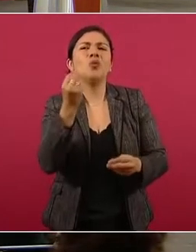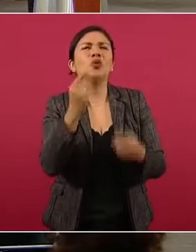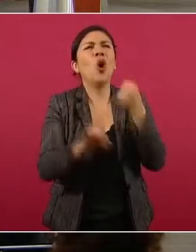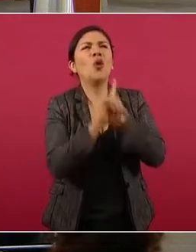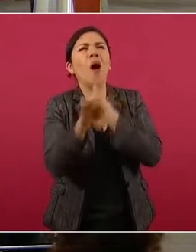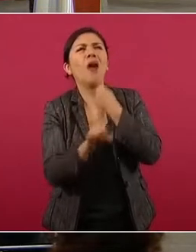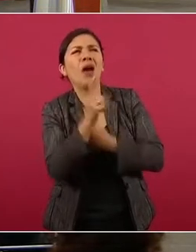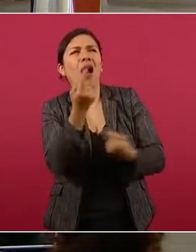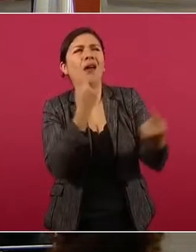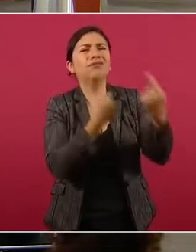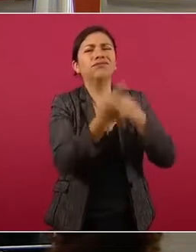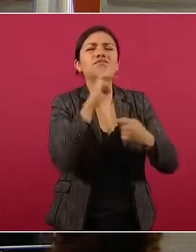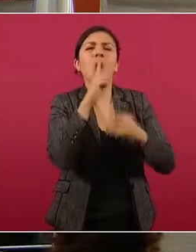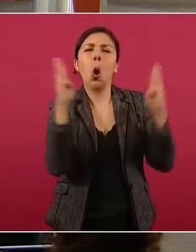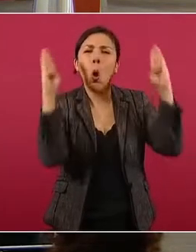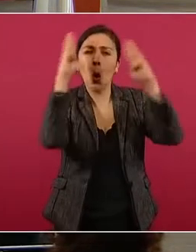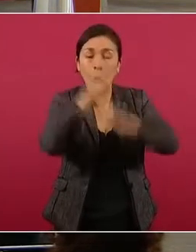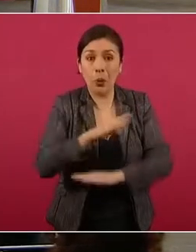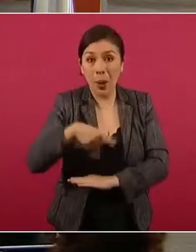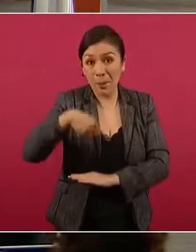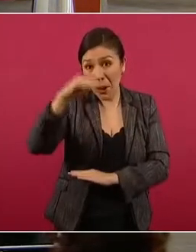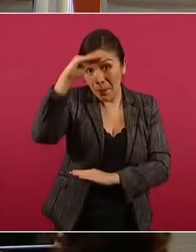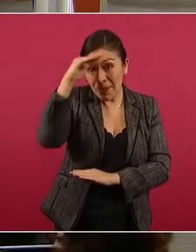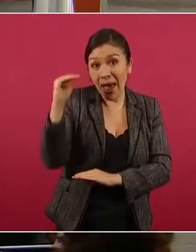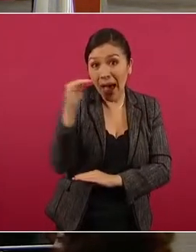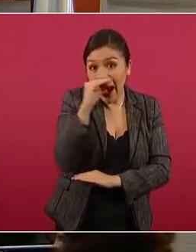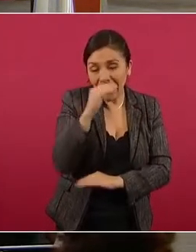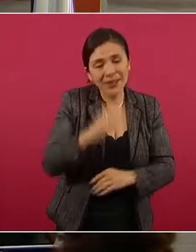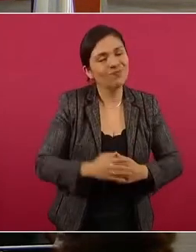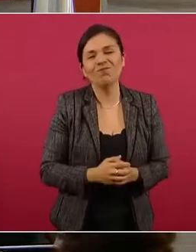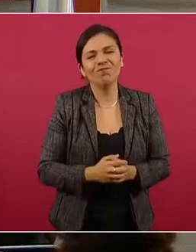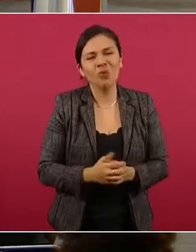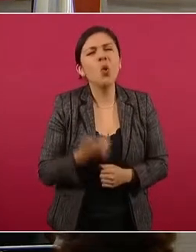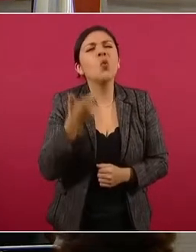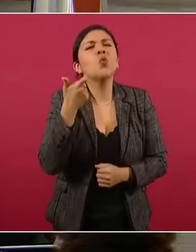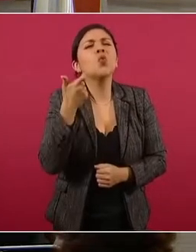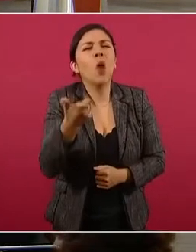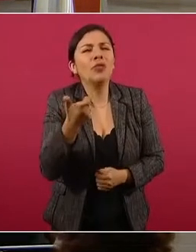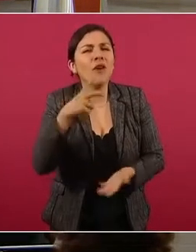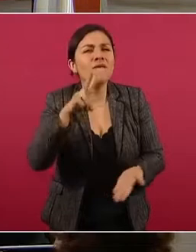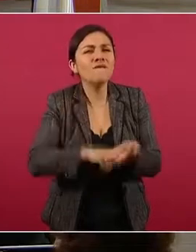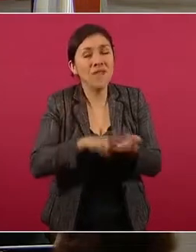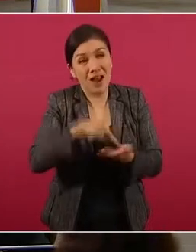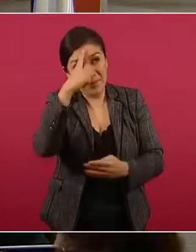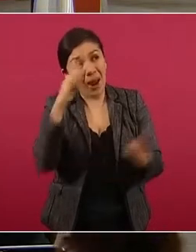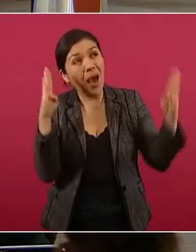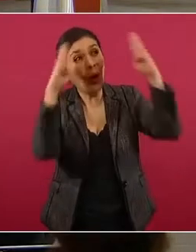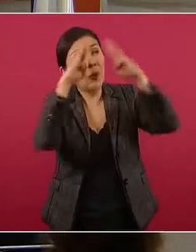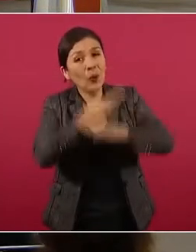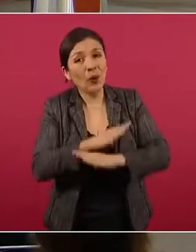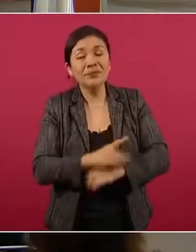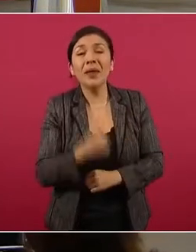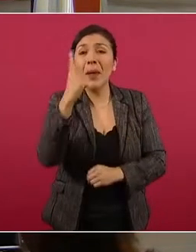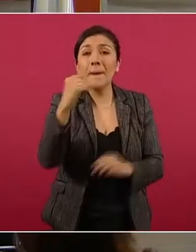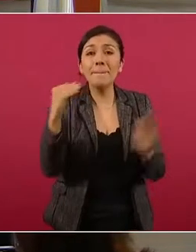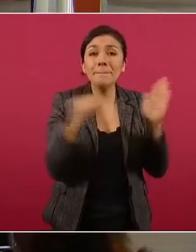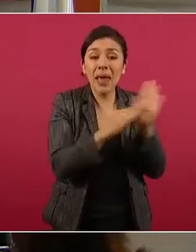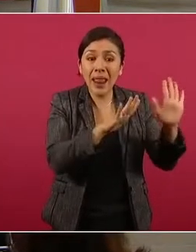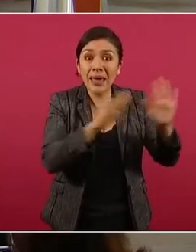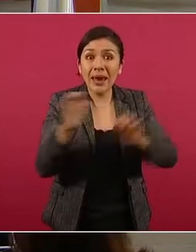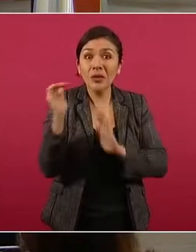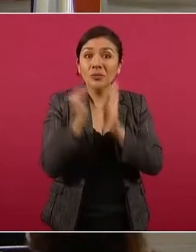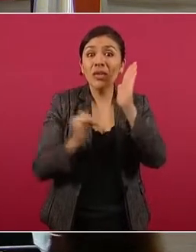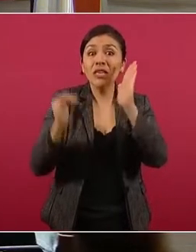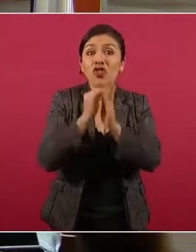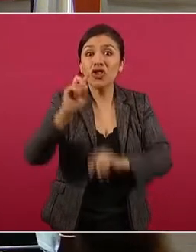groserías. Y no fue gratis, ¿eh? ¿Saben cuánto nos salió la reconciliada? 1.500 millones